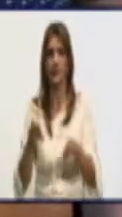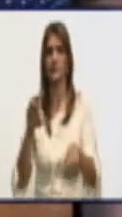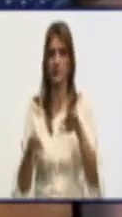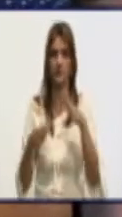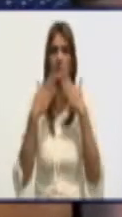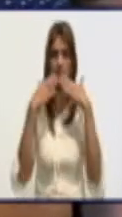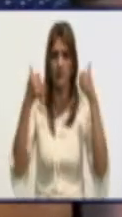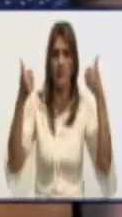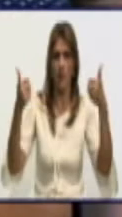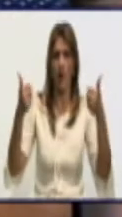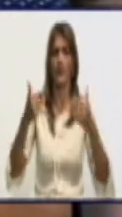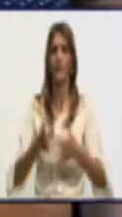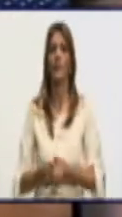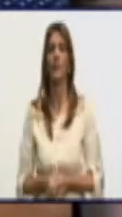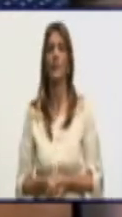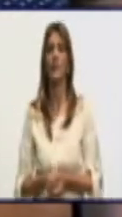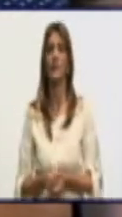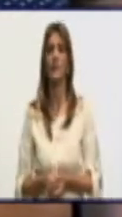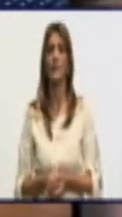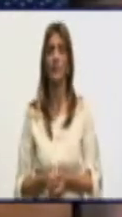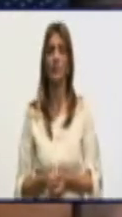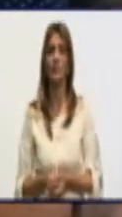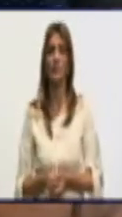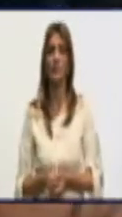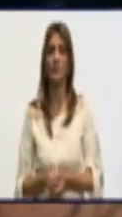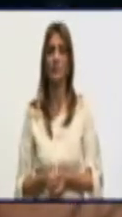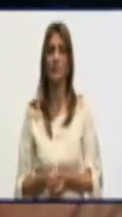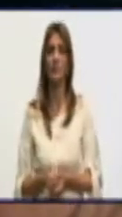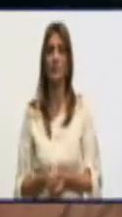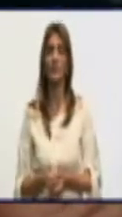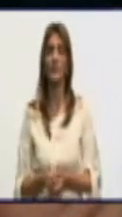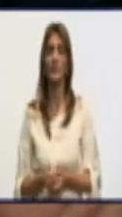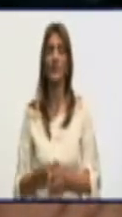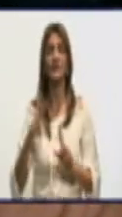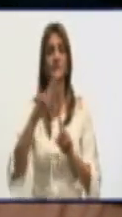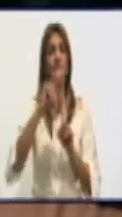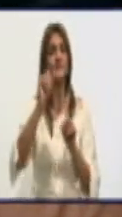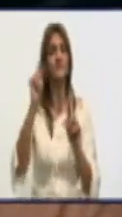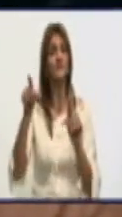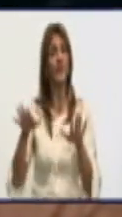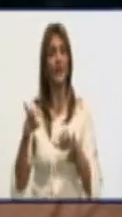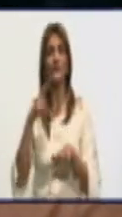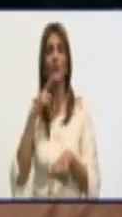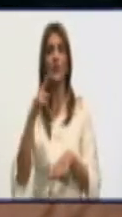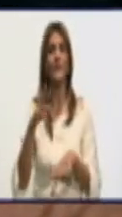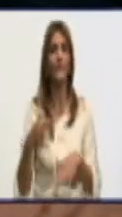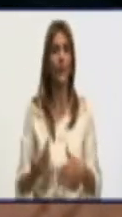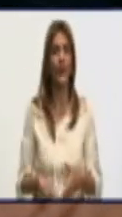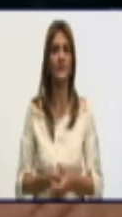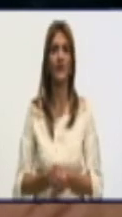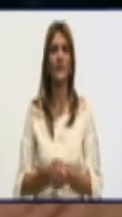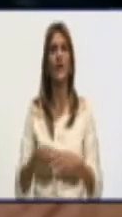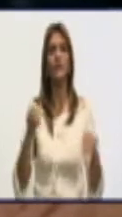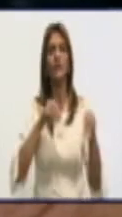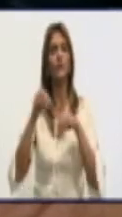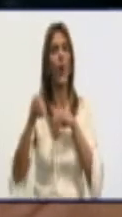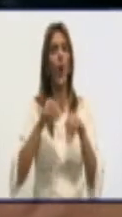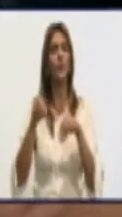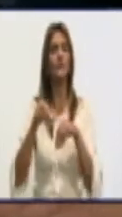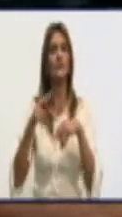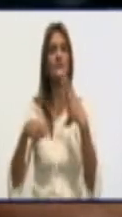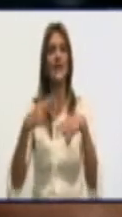Melio Inel, tengo a los televidentes a la espera de la respuesta. ¿Dónde fue hecho este panqué de